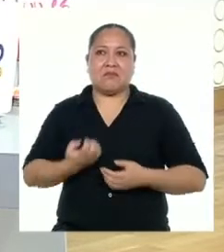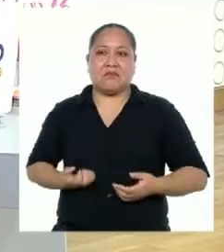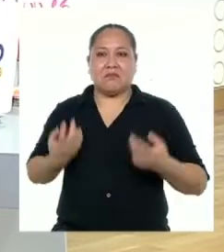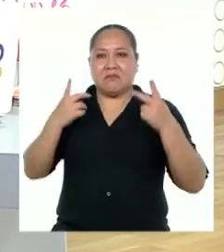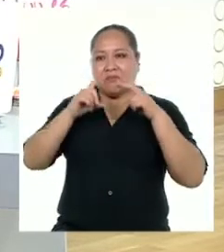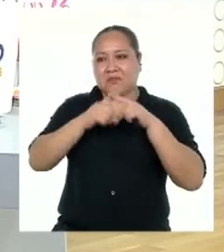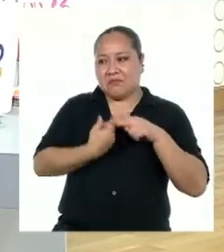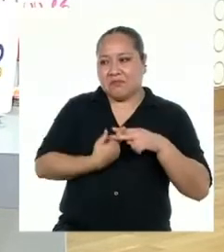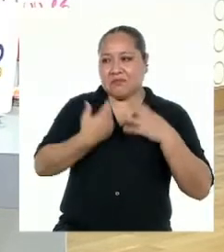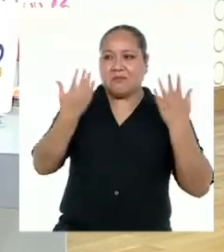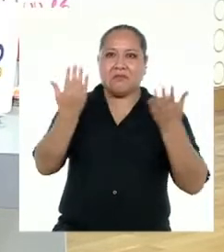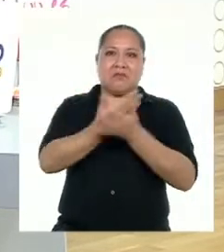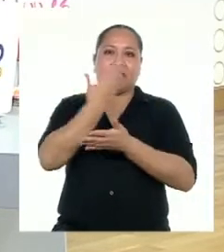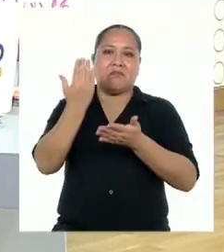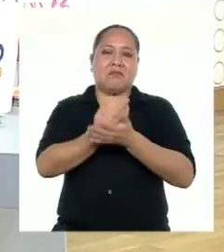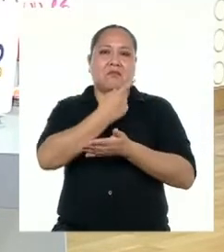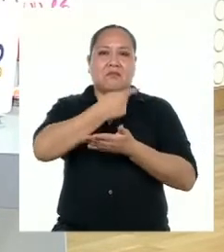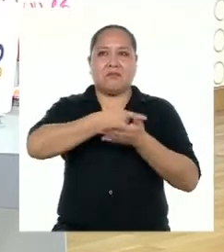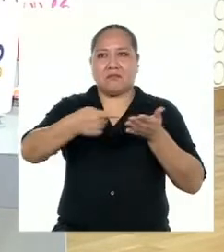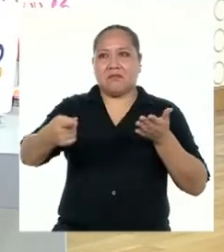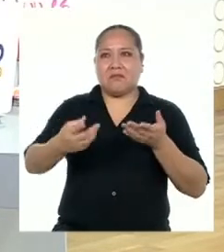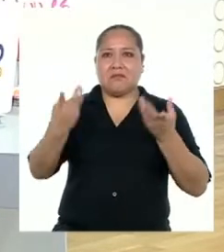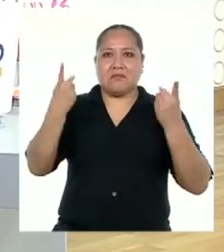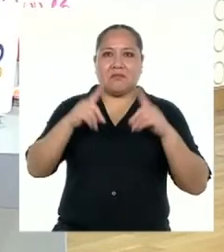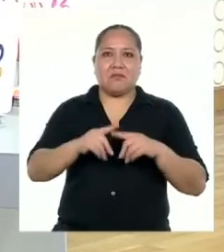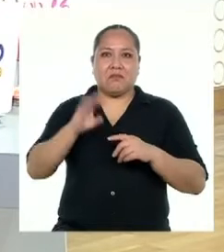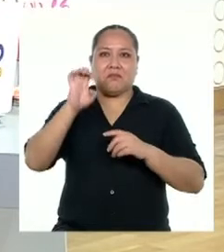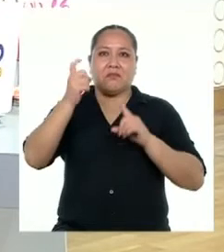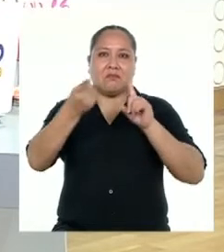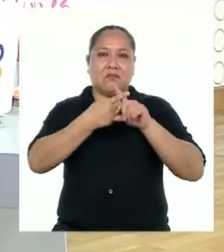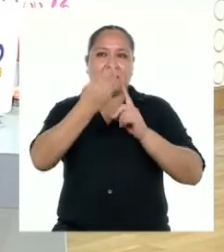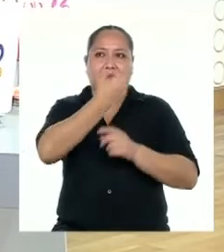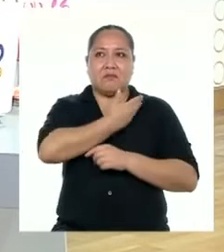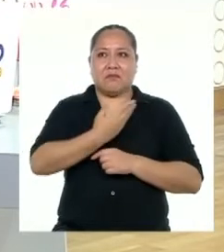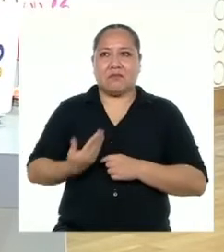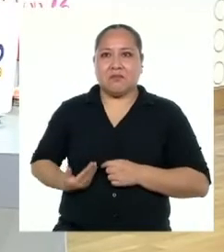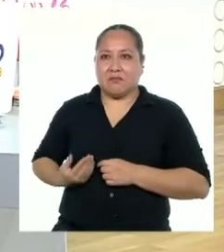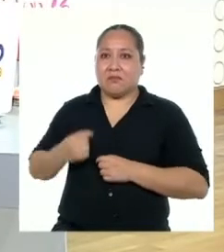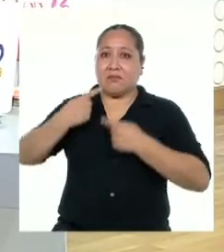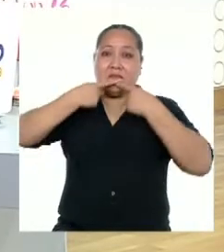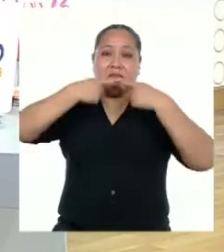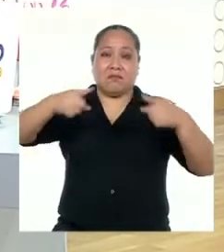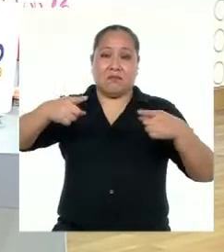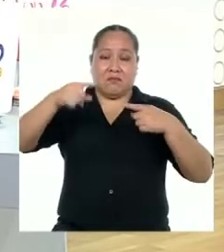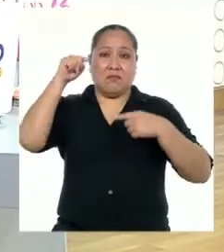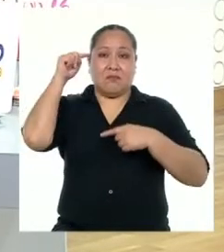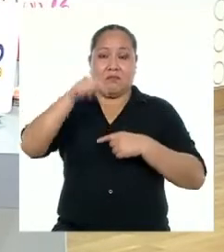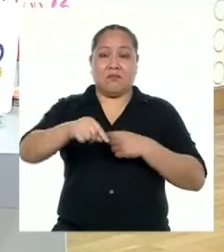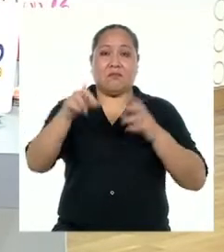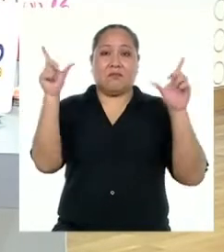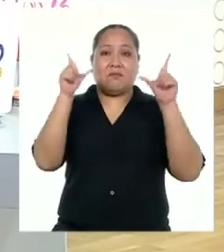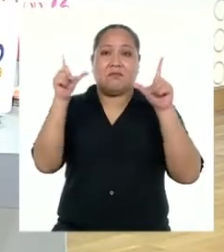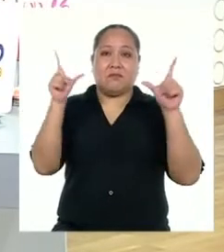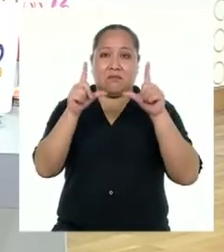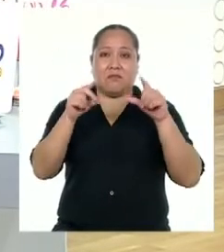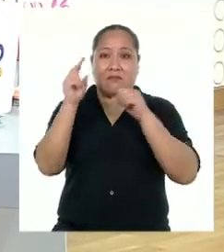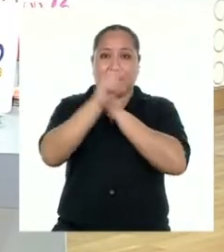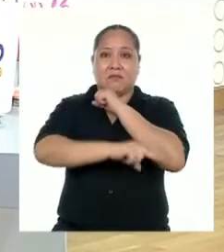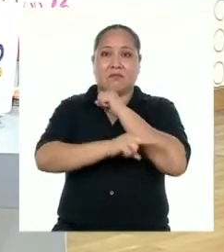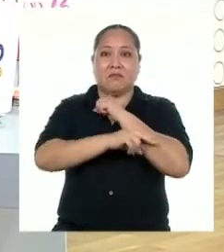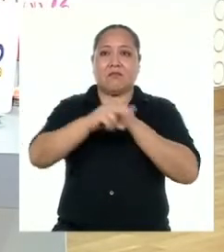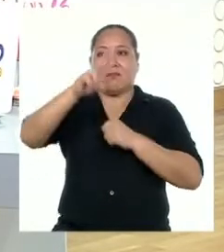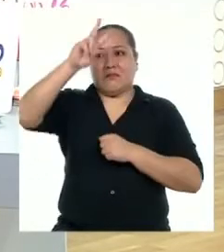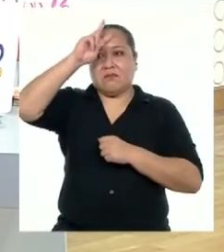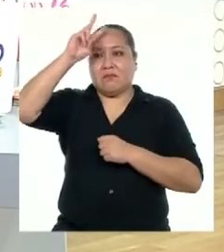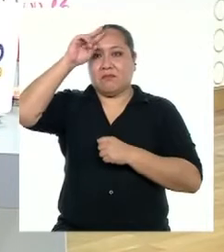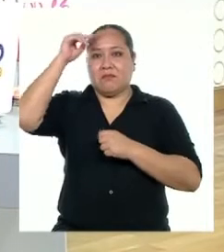Empezar una nueva semana, cuando el expresidente anunció en televisión nacional que el Perú entraba